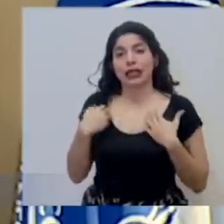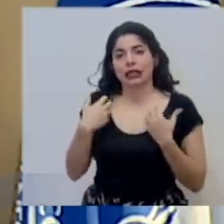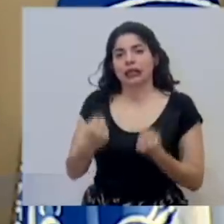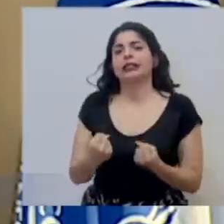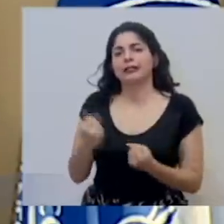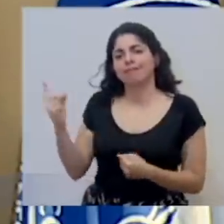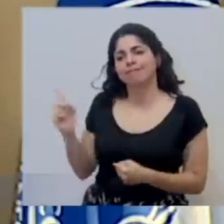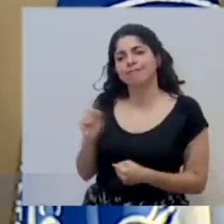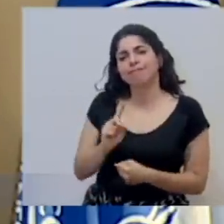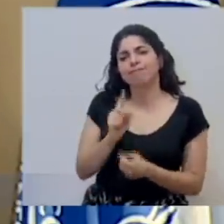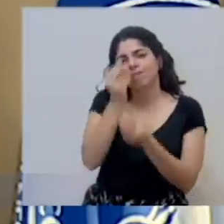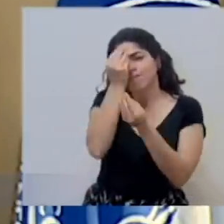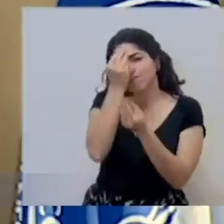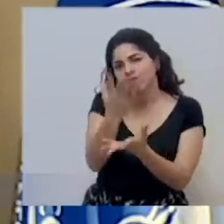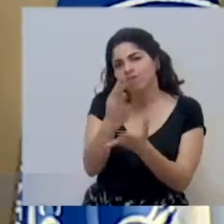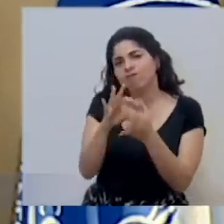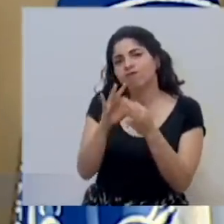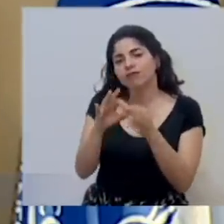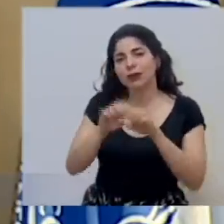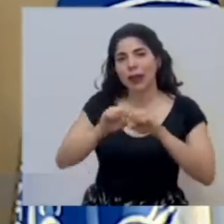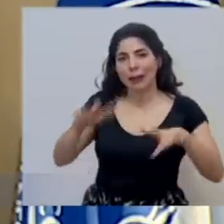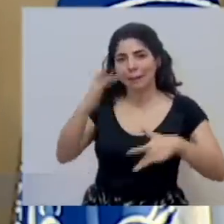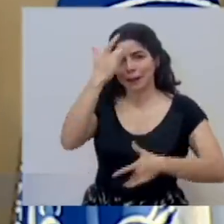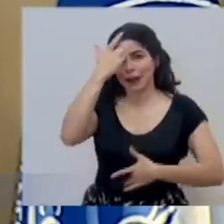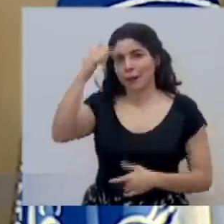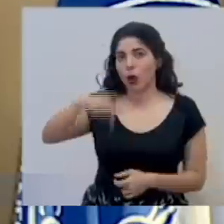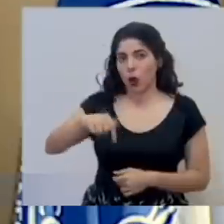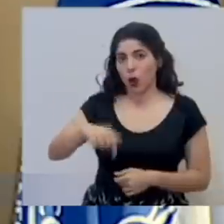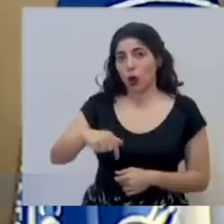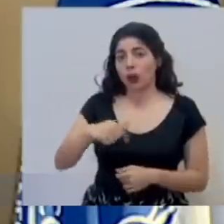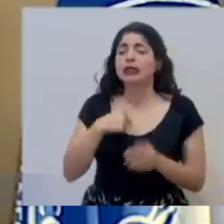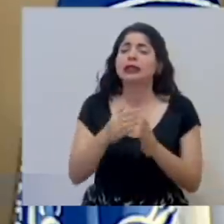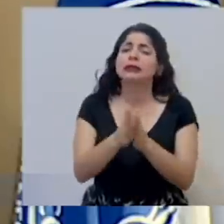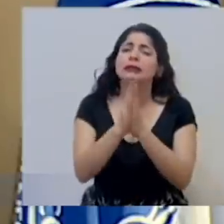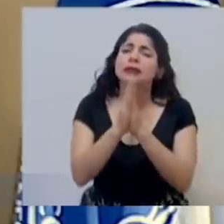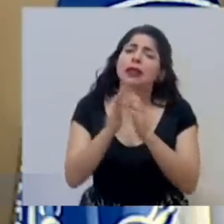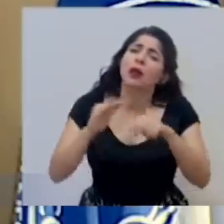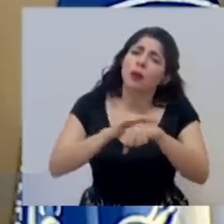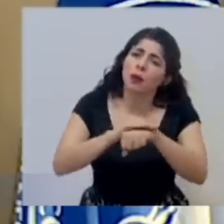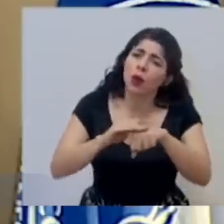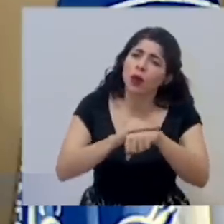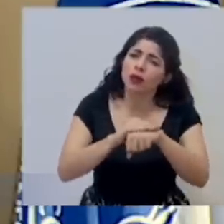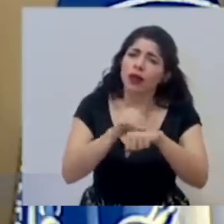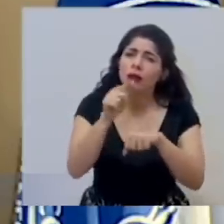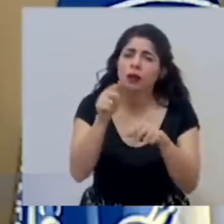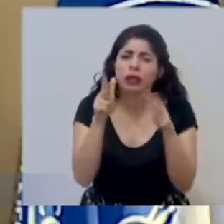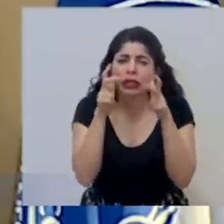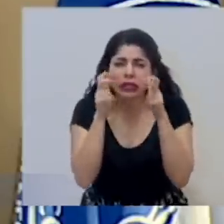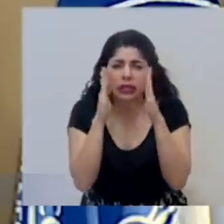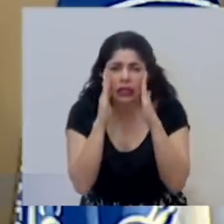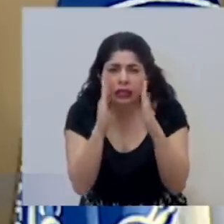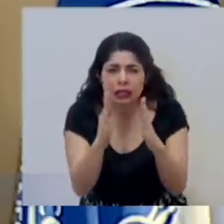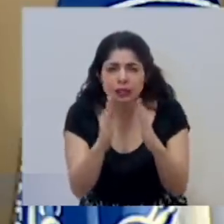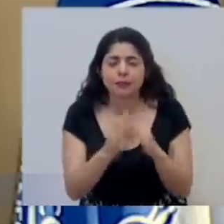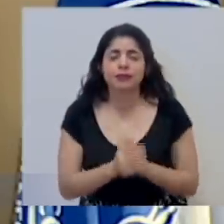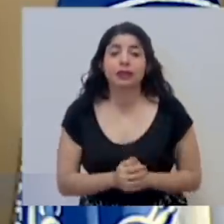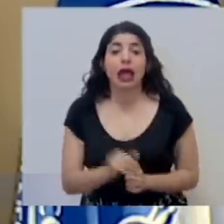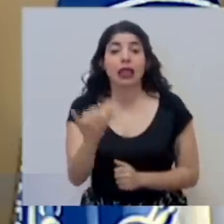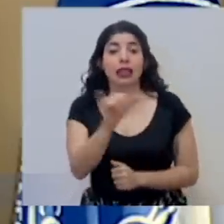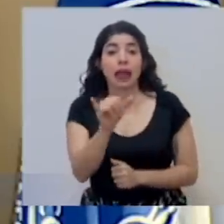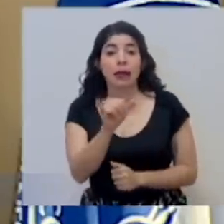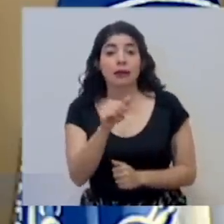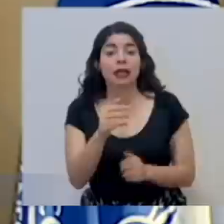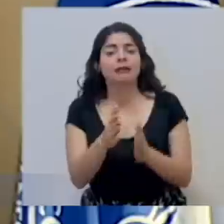que comparta el reporte epidemiológico para el día de hoy, que les pido por favor escucharlo. Y